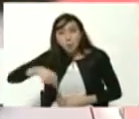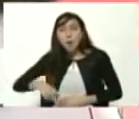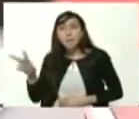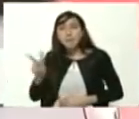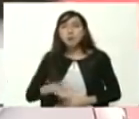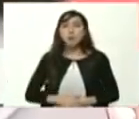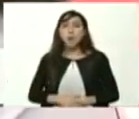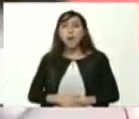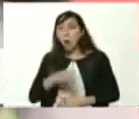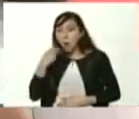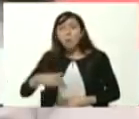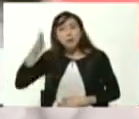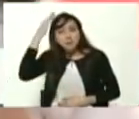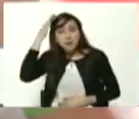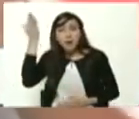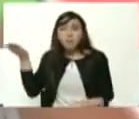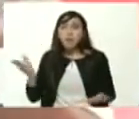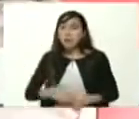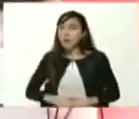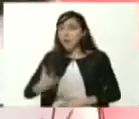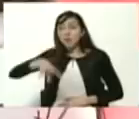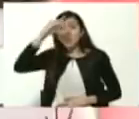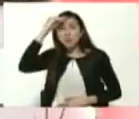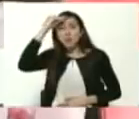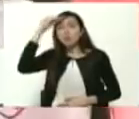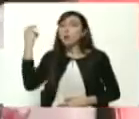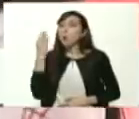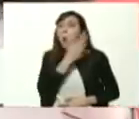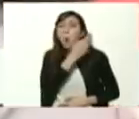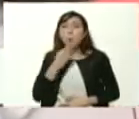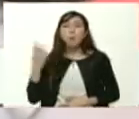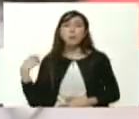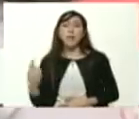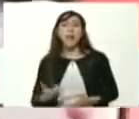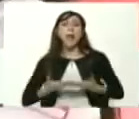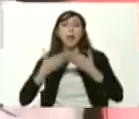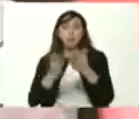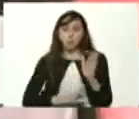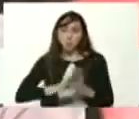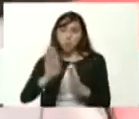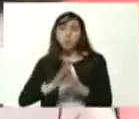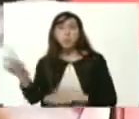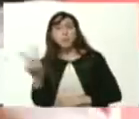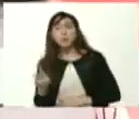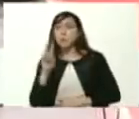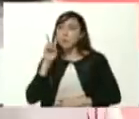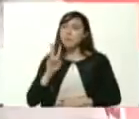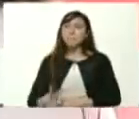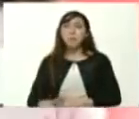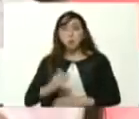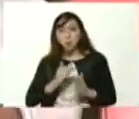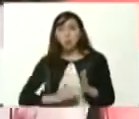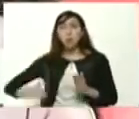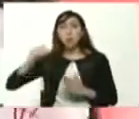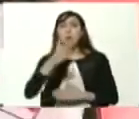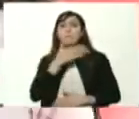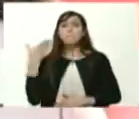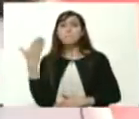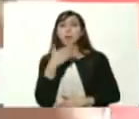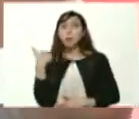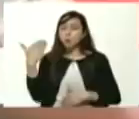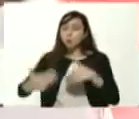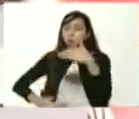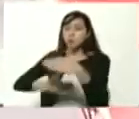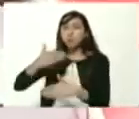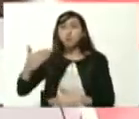nuestros jóvenes lo entienden presidente nuestros jóvenes están comprometidos en aportar al país en ver crecer el país y en aportar para el crecimiento